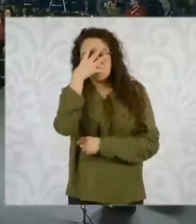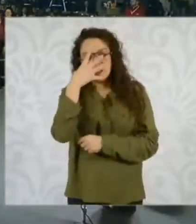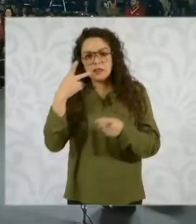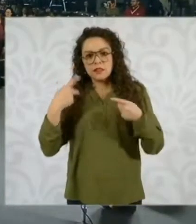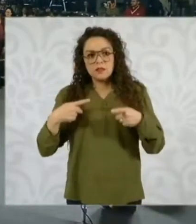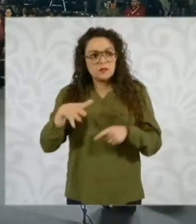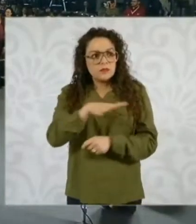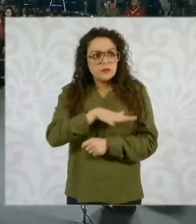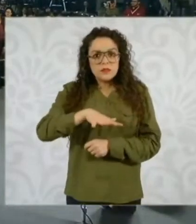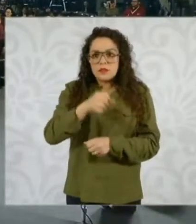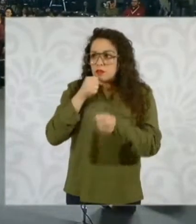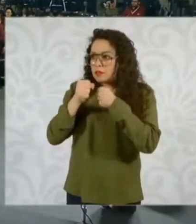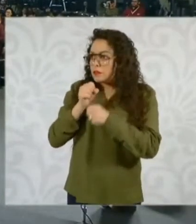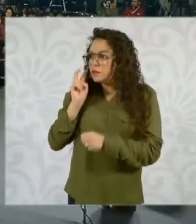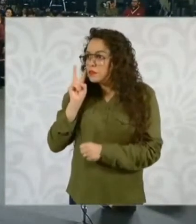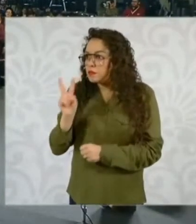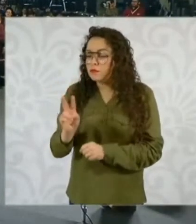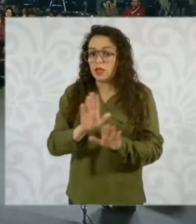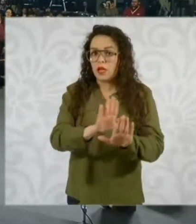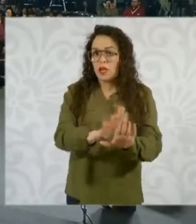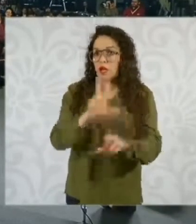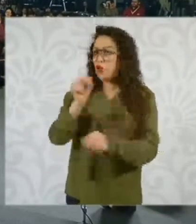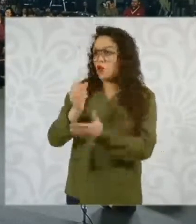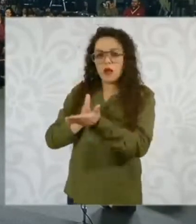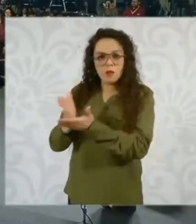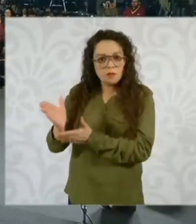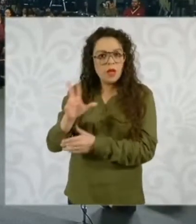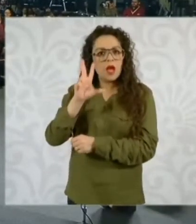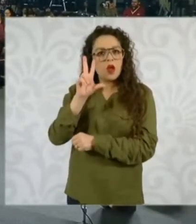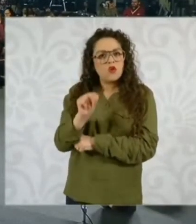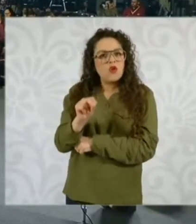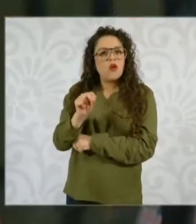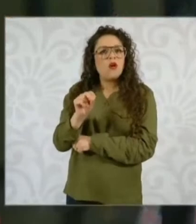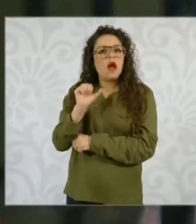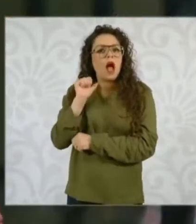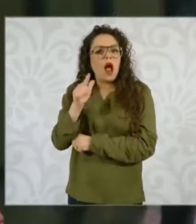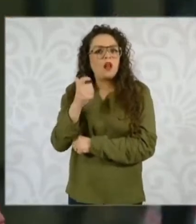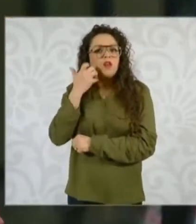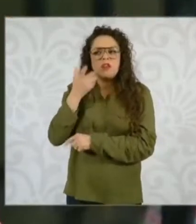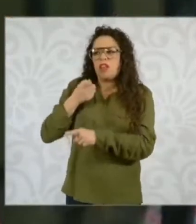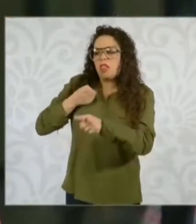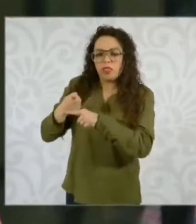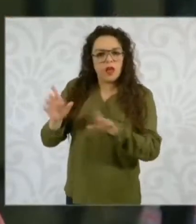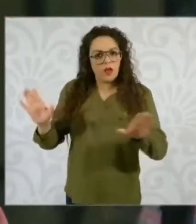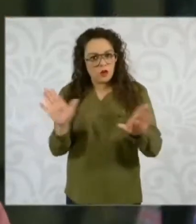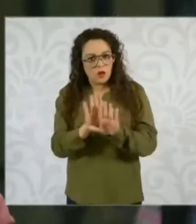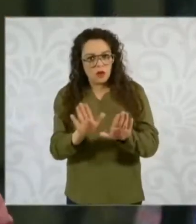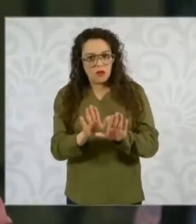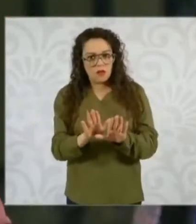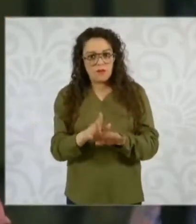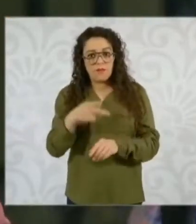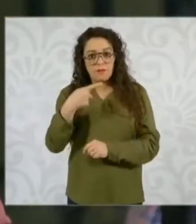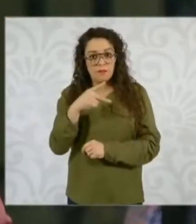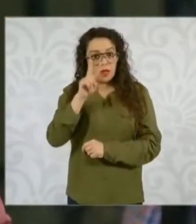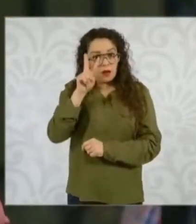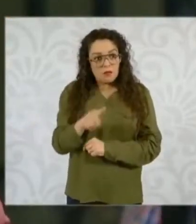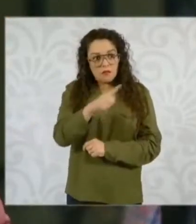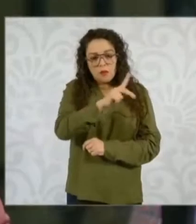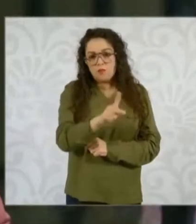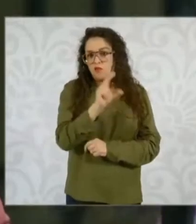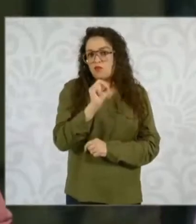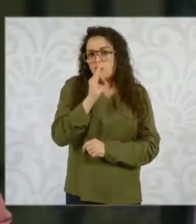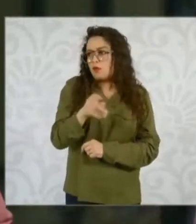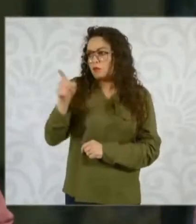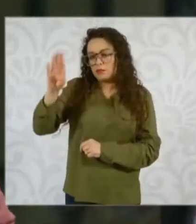independientes que estábamos ahí, pues le decíamos que no la fueran a agredir, porque no era válido, pero con una sorna y eso no lo tolera el pueblo. Entonces, preguntarle